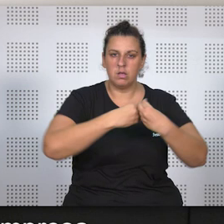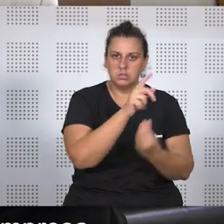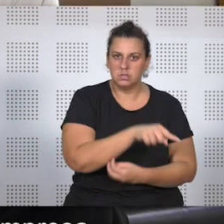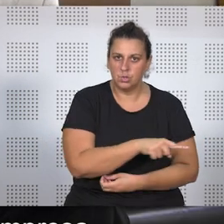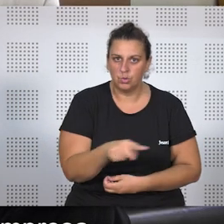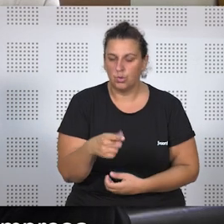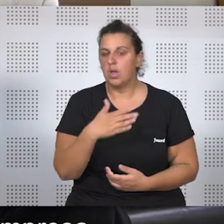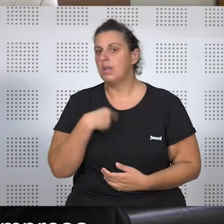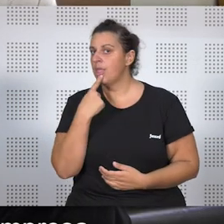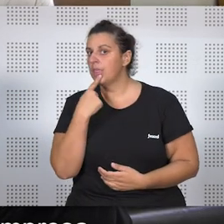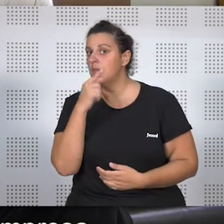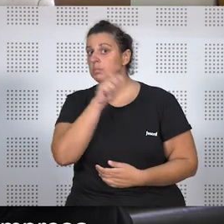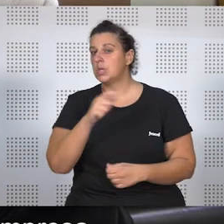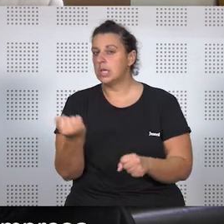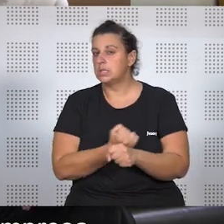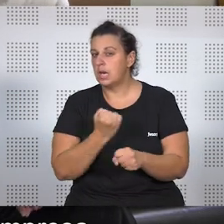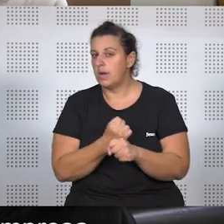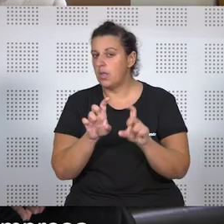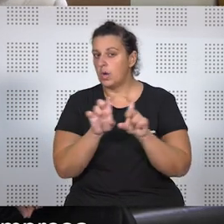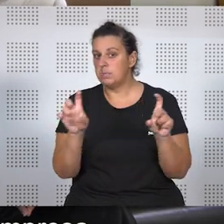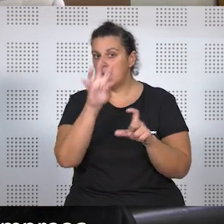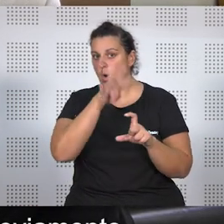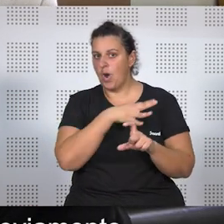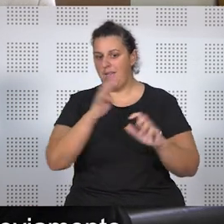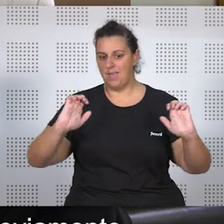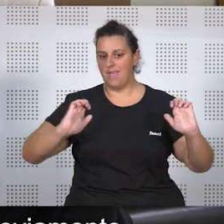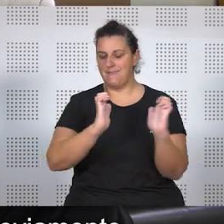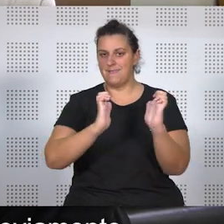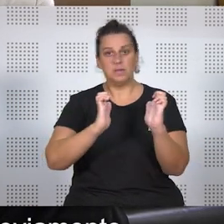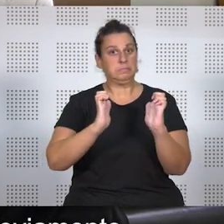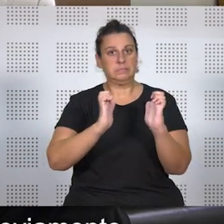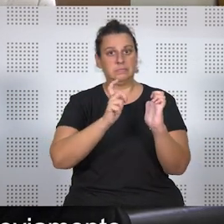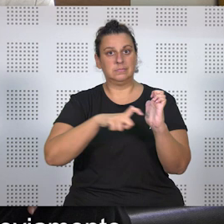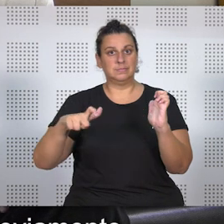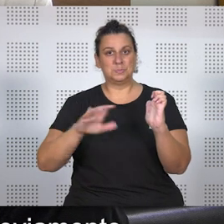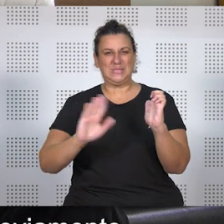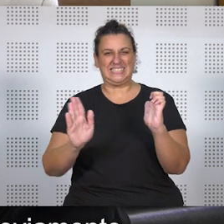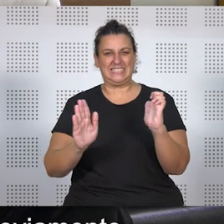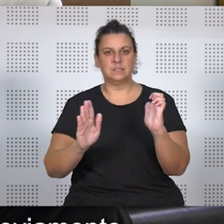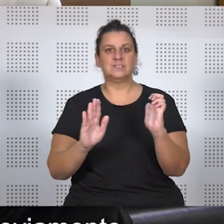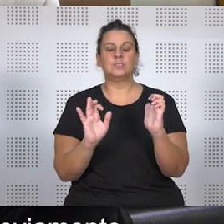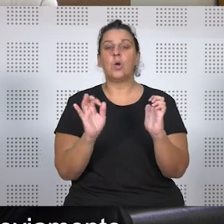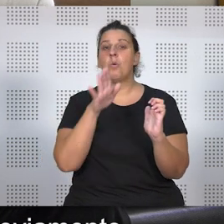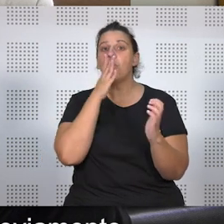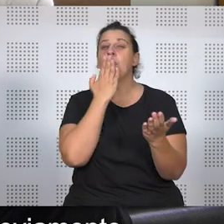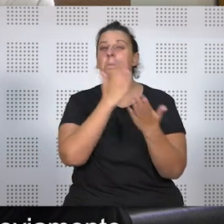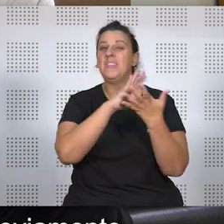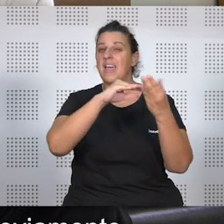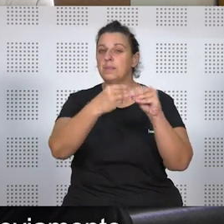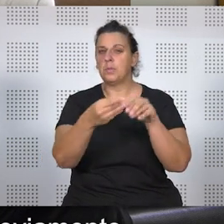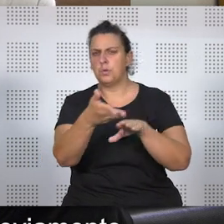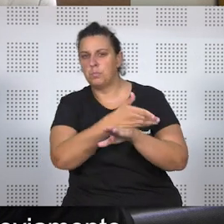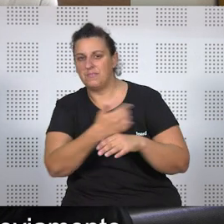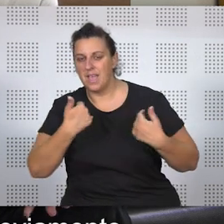los trabajadores de la empresa se concentren en un determinado horario, por tanto, bien porque han solicitado una adaptación ya